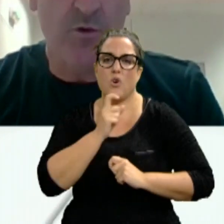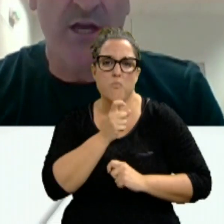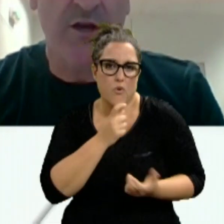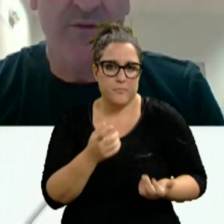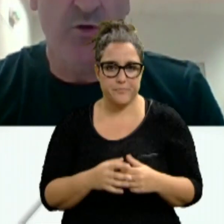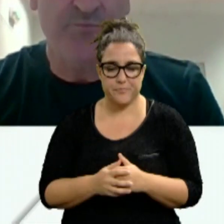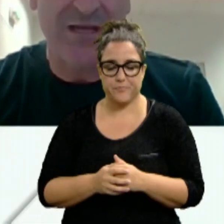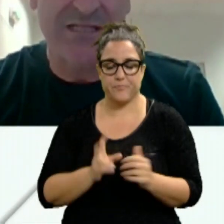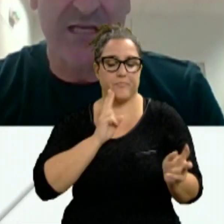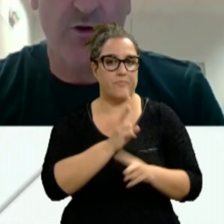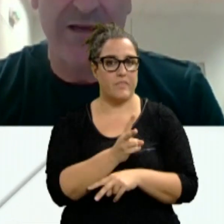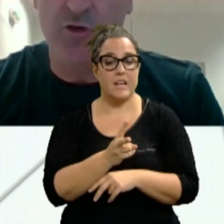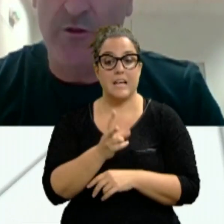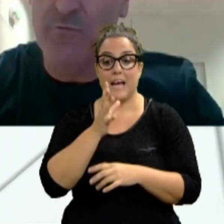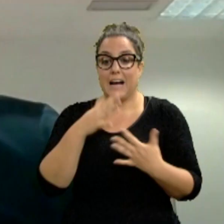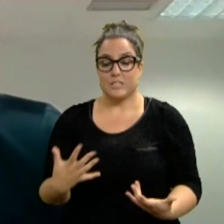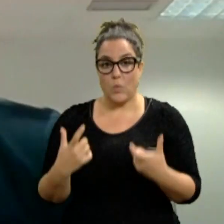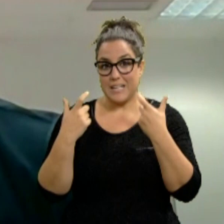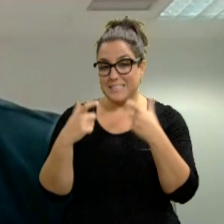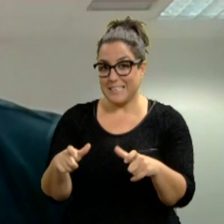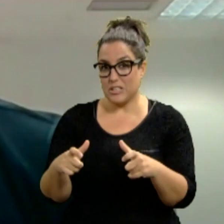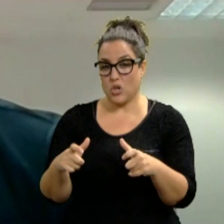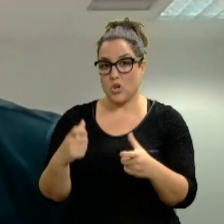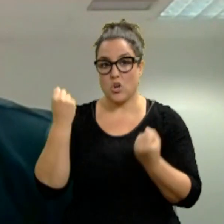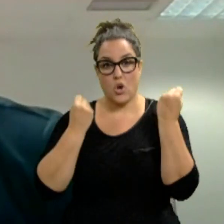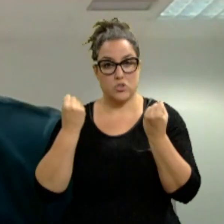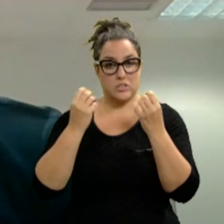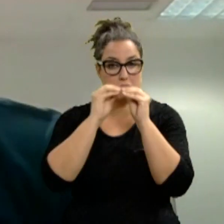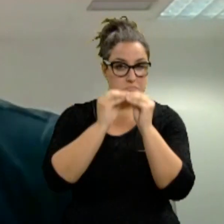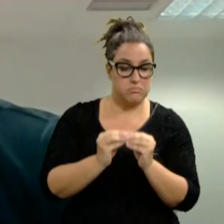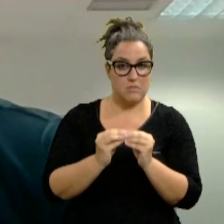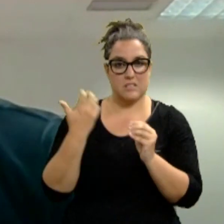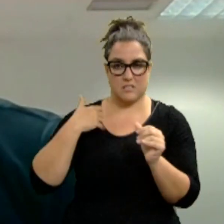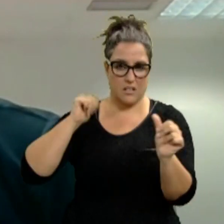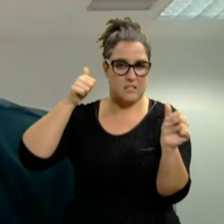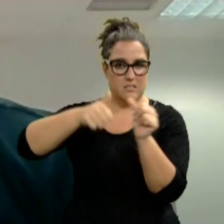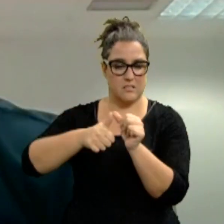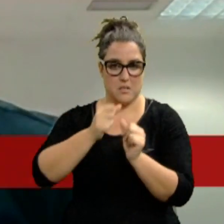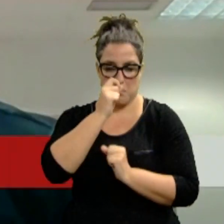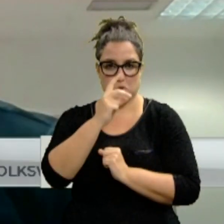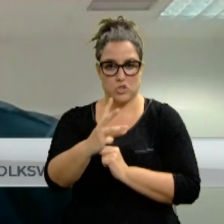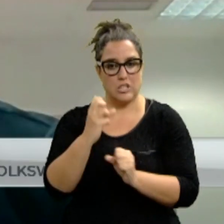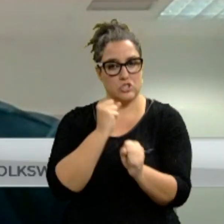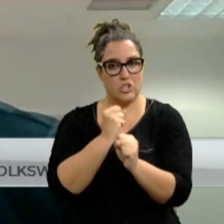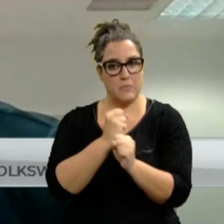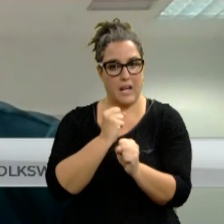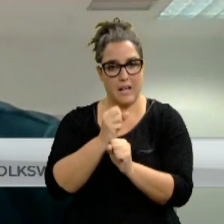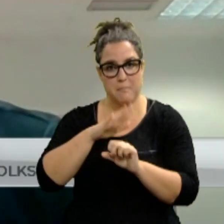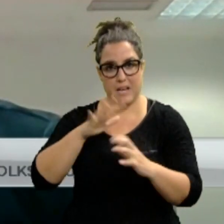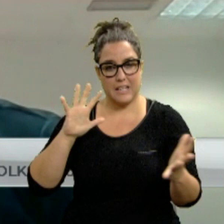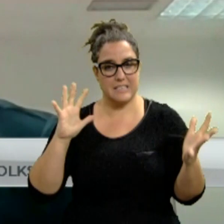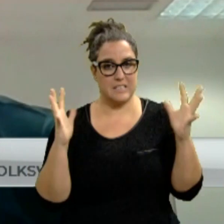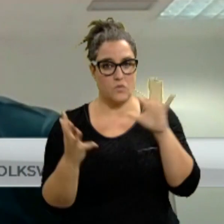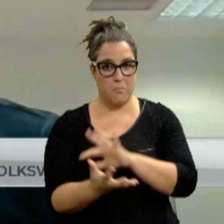hay que tener en cuenta que ahora mismo el sector de la automoción, venimos ya durante varios años intentando trabajar en esa transformación